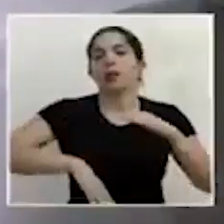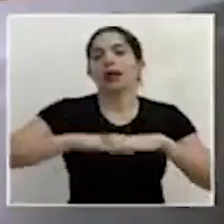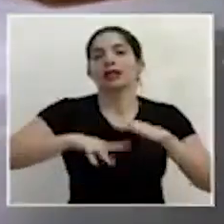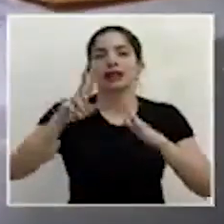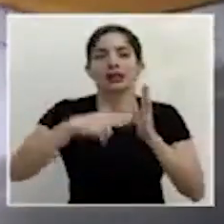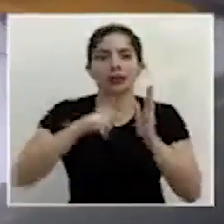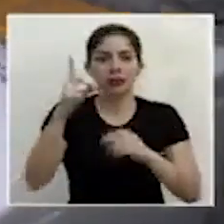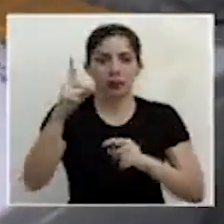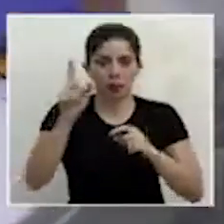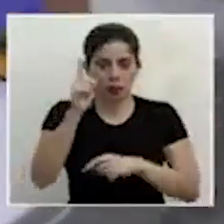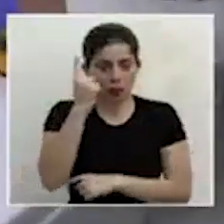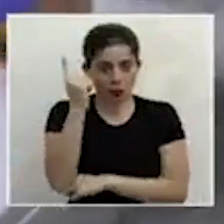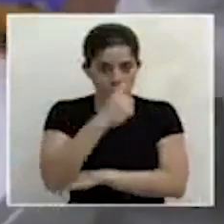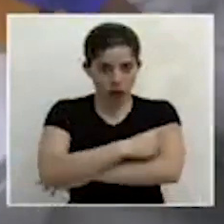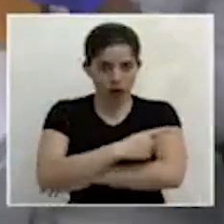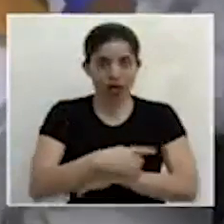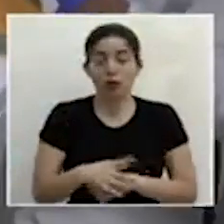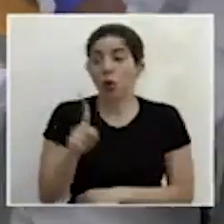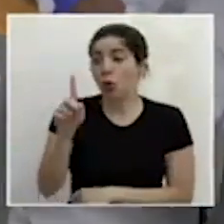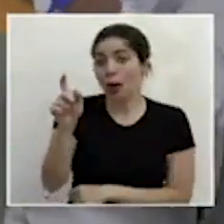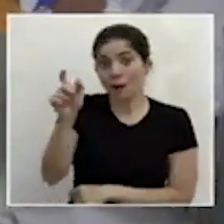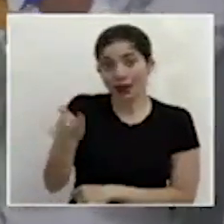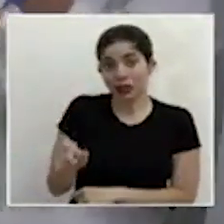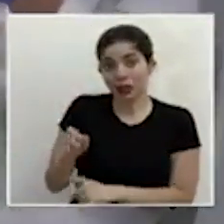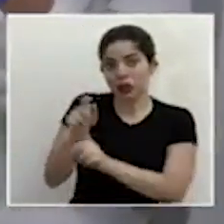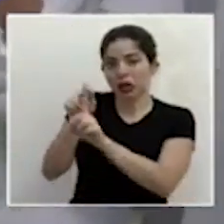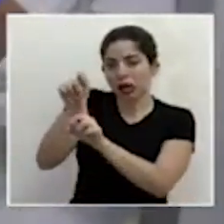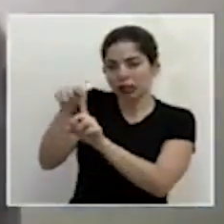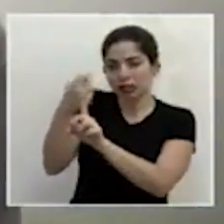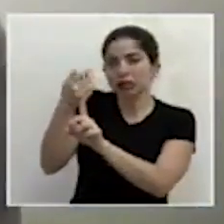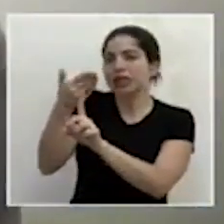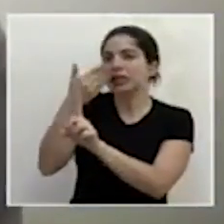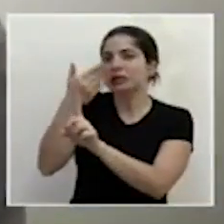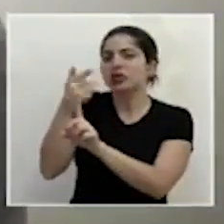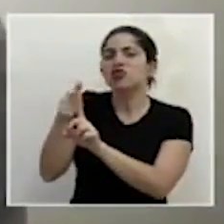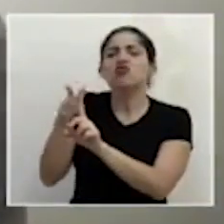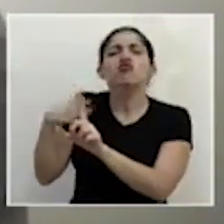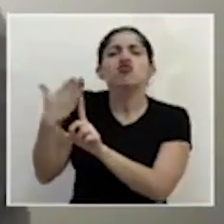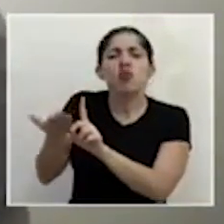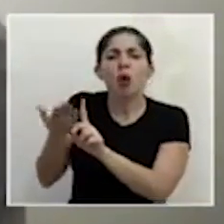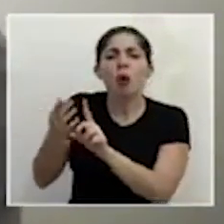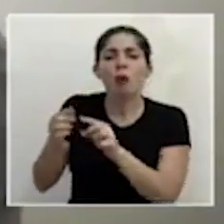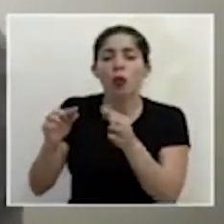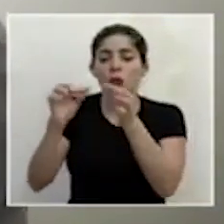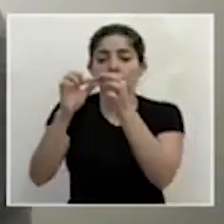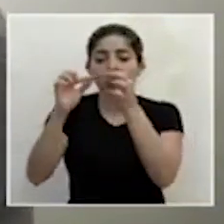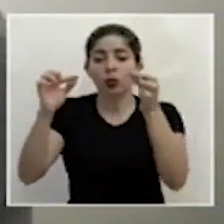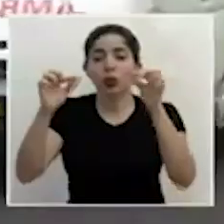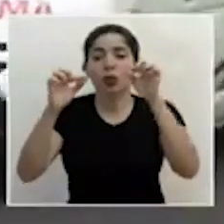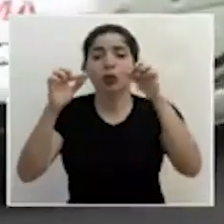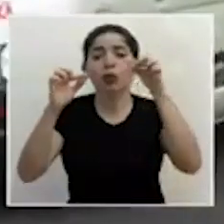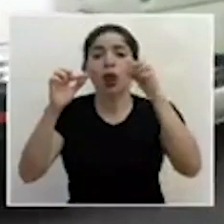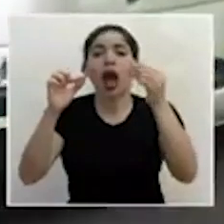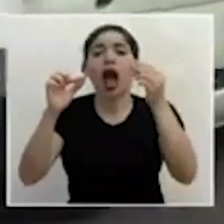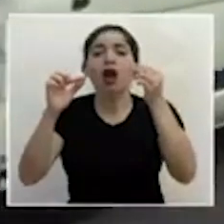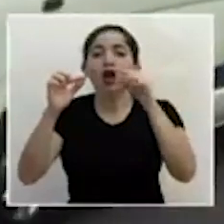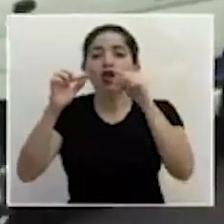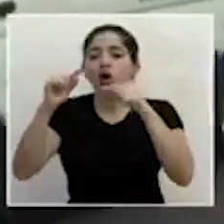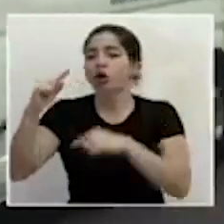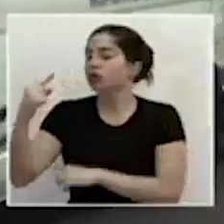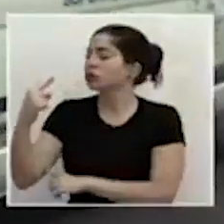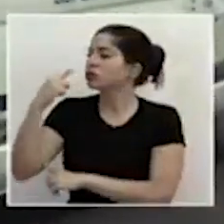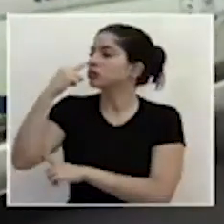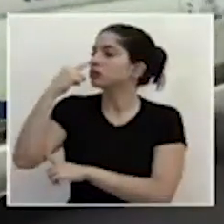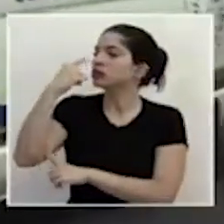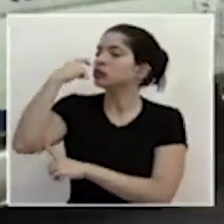se le toma una muestra respiratoria. Esto consiste en introducir un hisopo en las dos narinjas